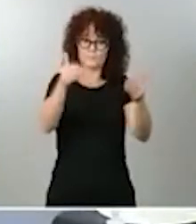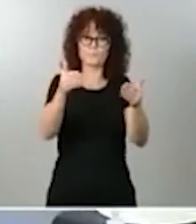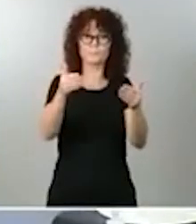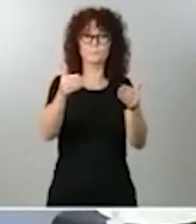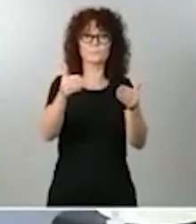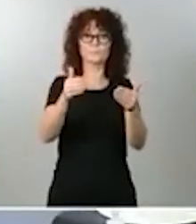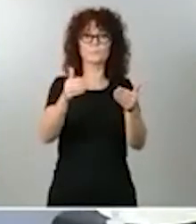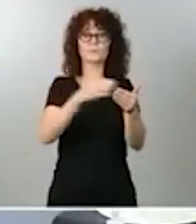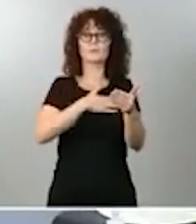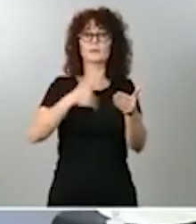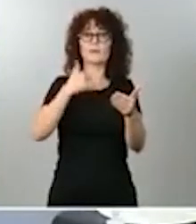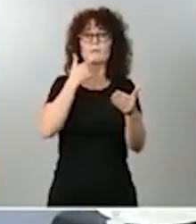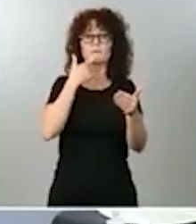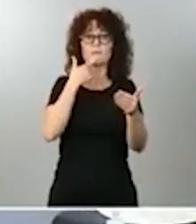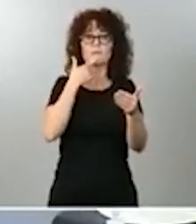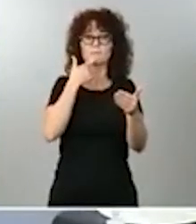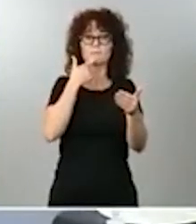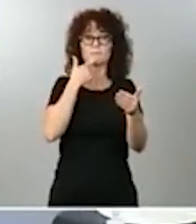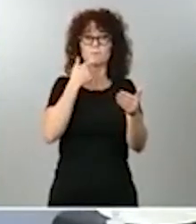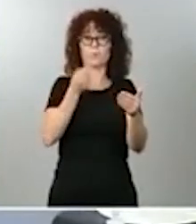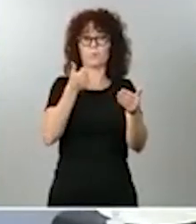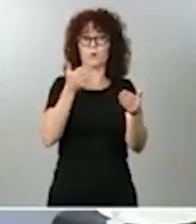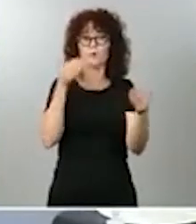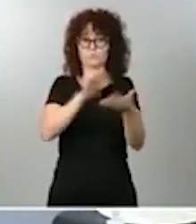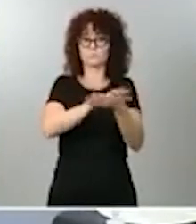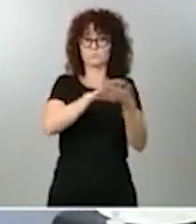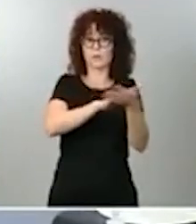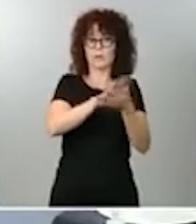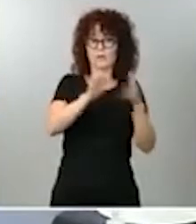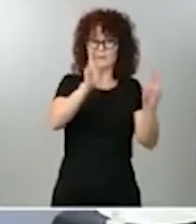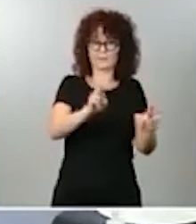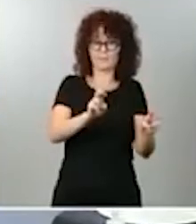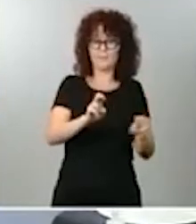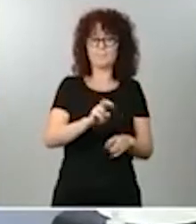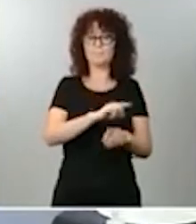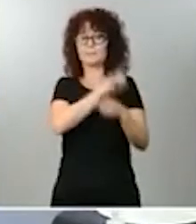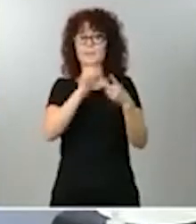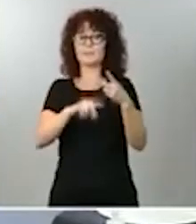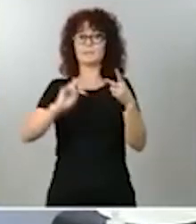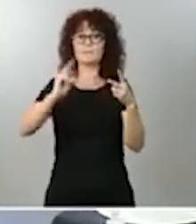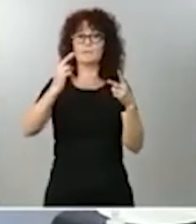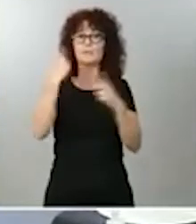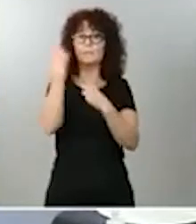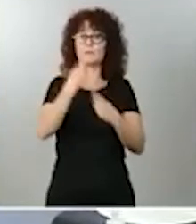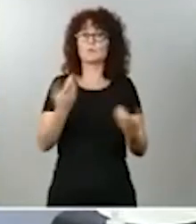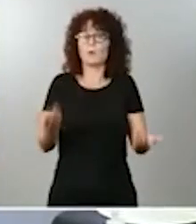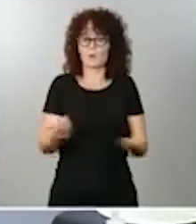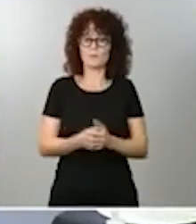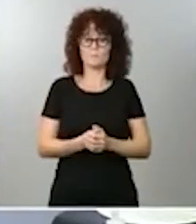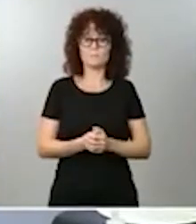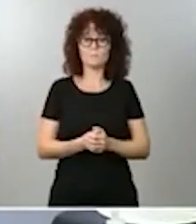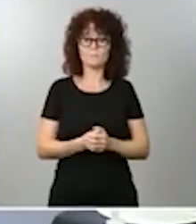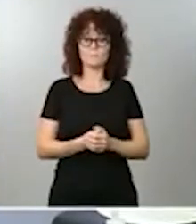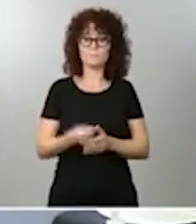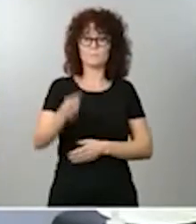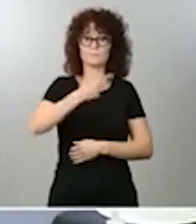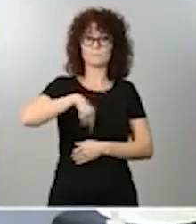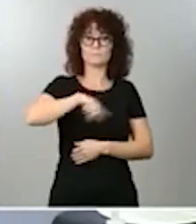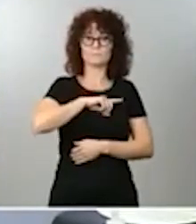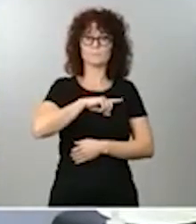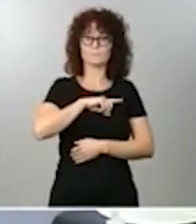pregunta que usted me hacía, los hechos que tenemos encima de la mesa son que la información completa de un